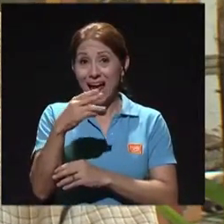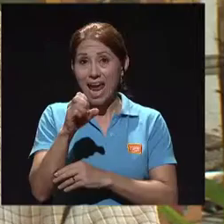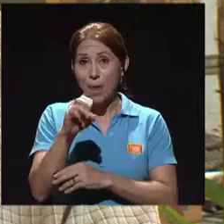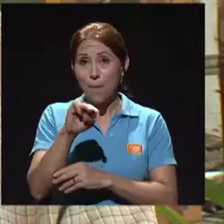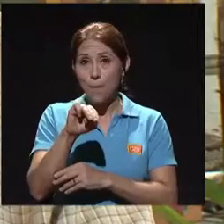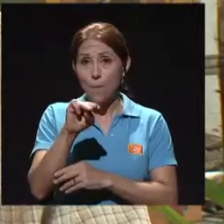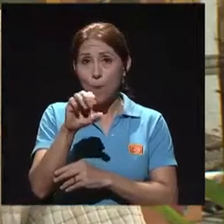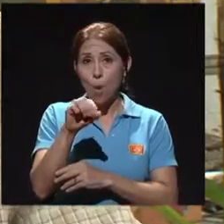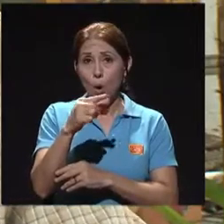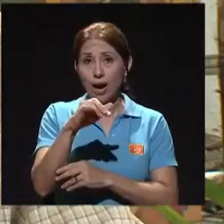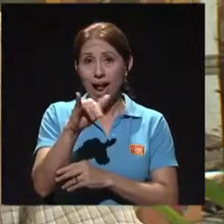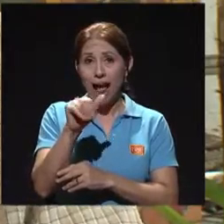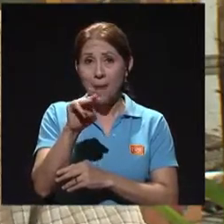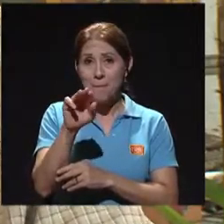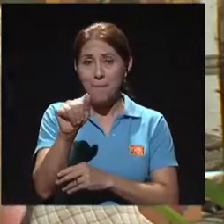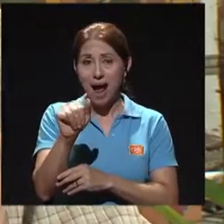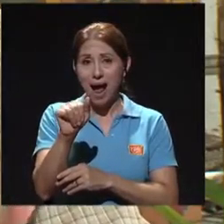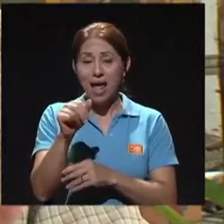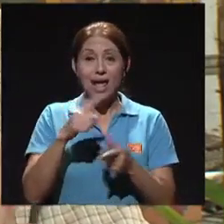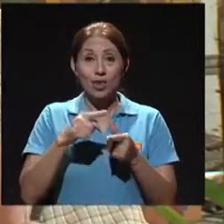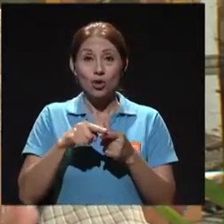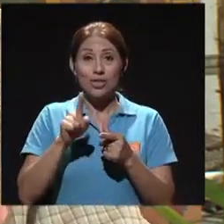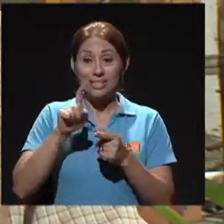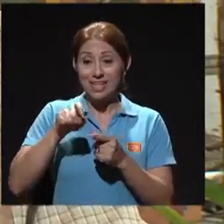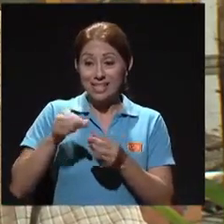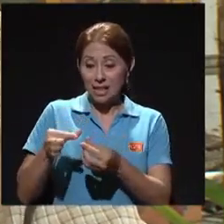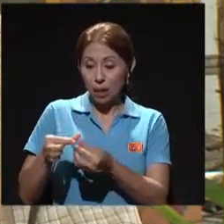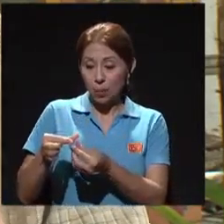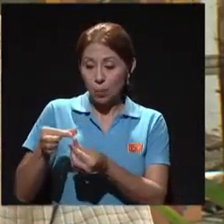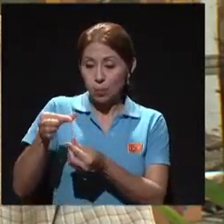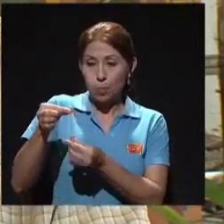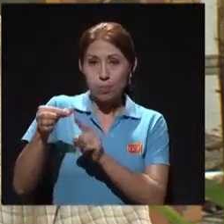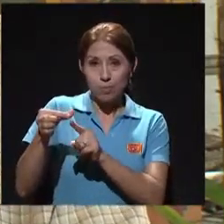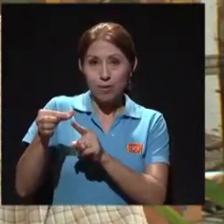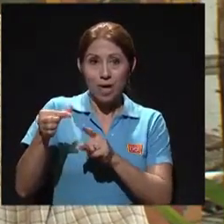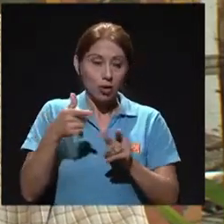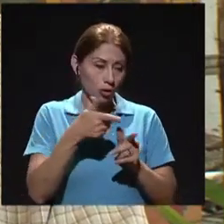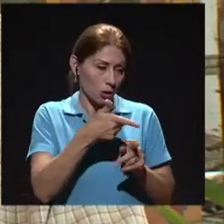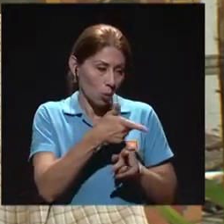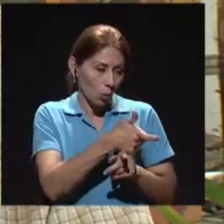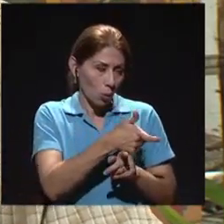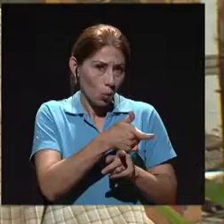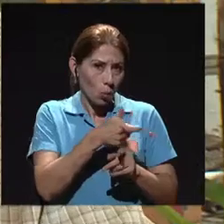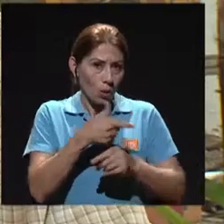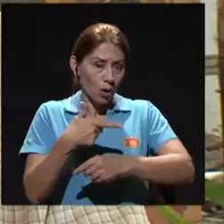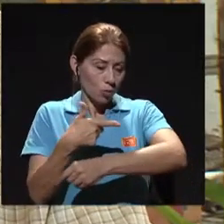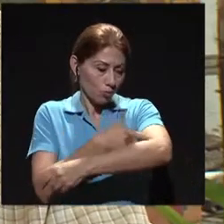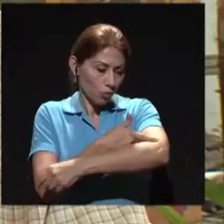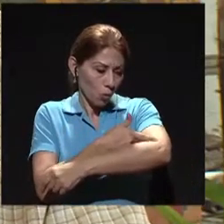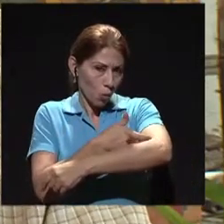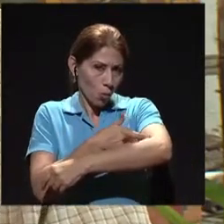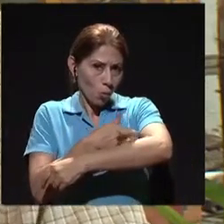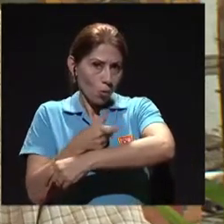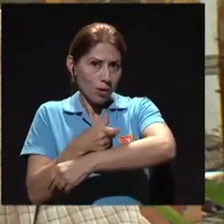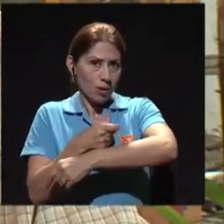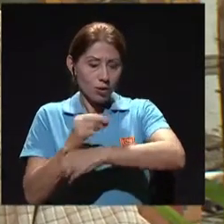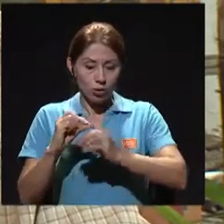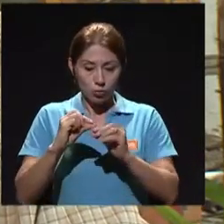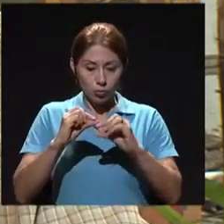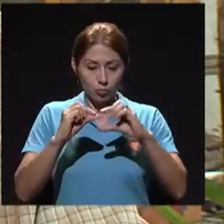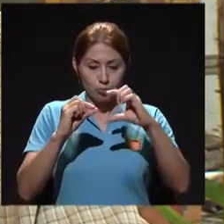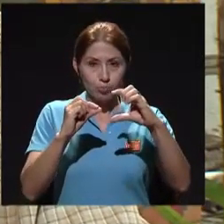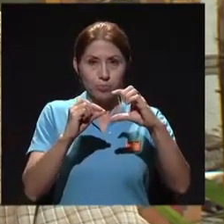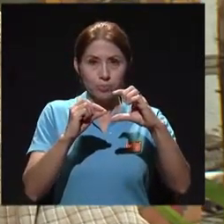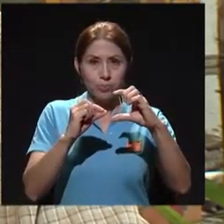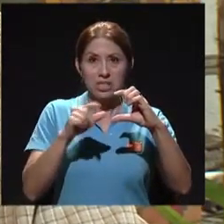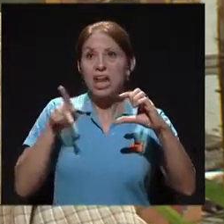utiliza. Y si ya se tomó la muestra, por ejemplo, y el paciente dice, ay, yo quiero que ahora me hagan lípidos. Si no se le tomó con el